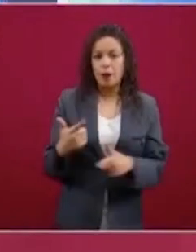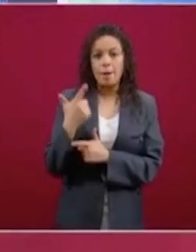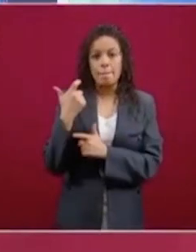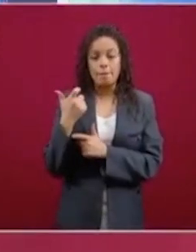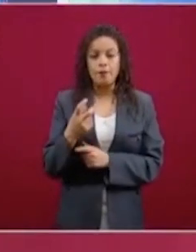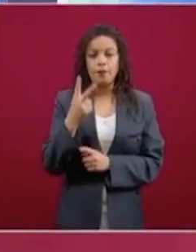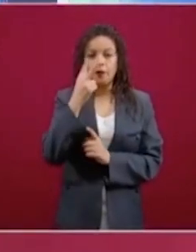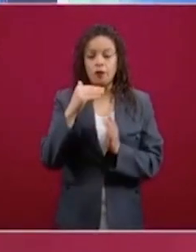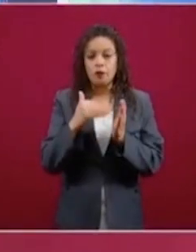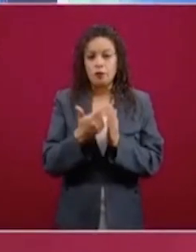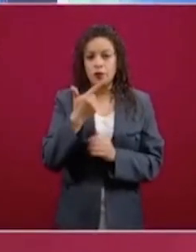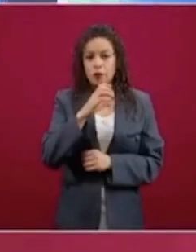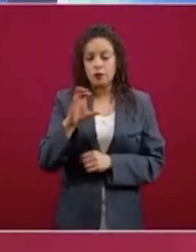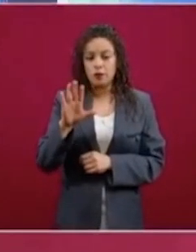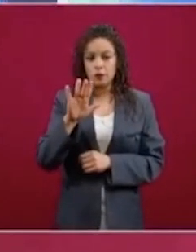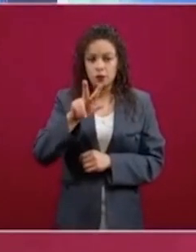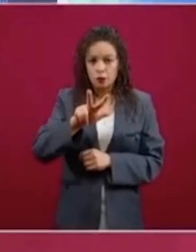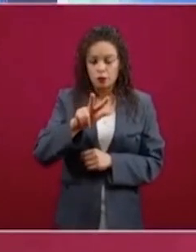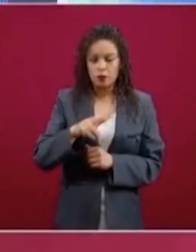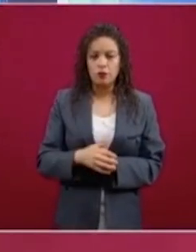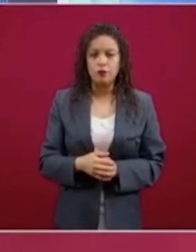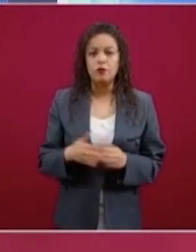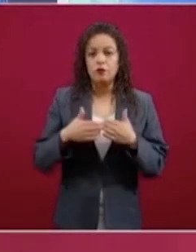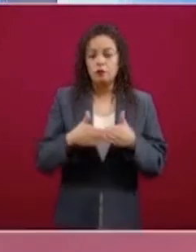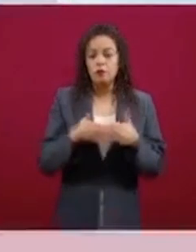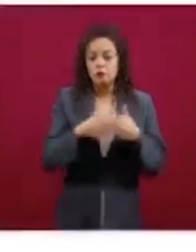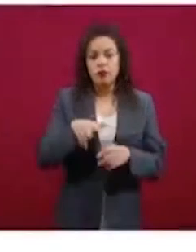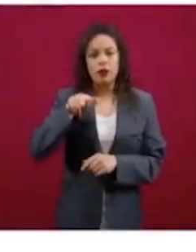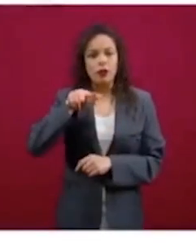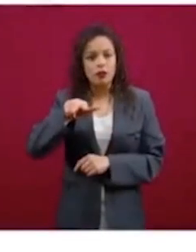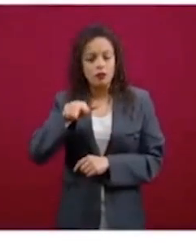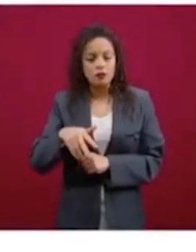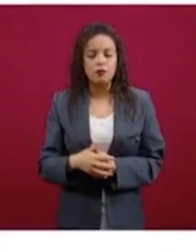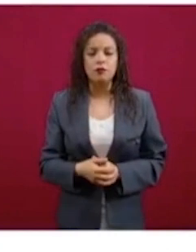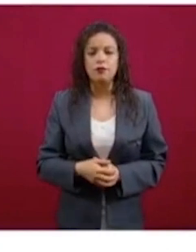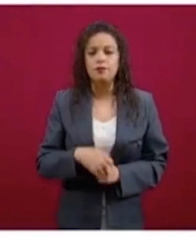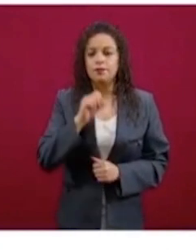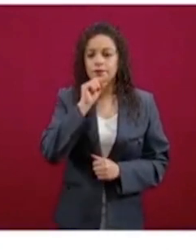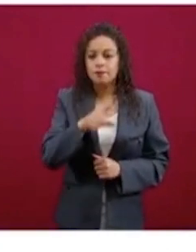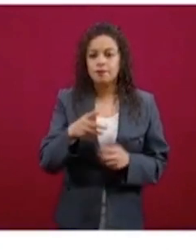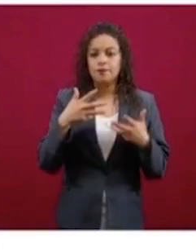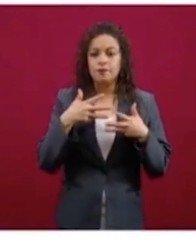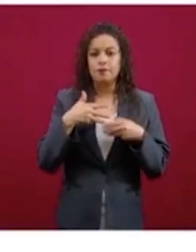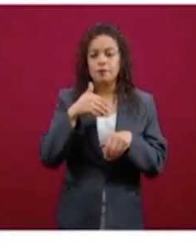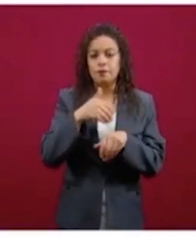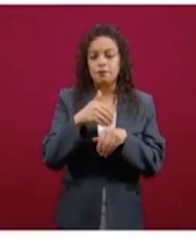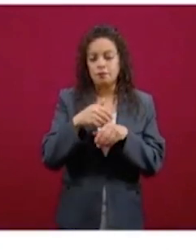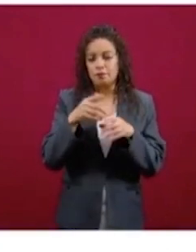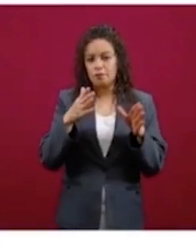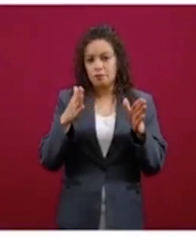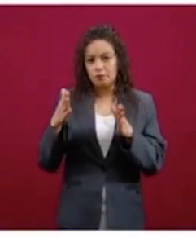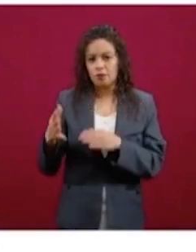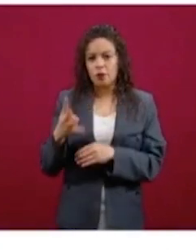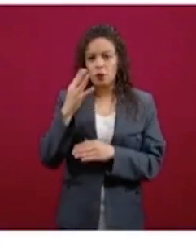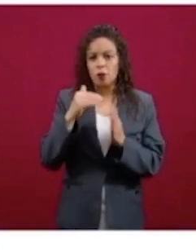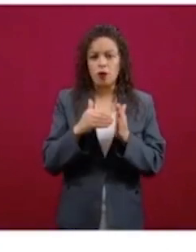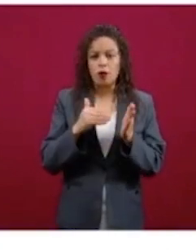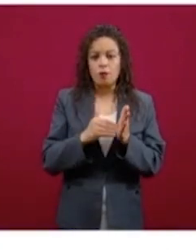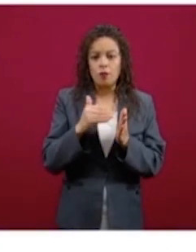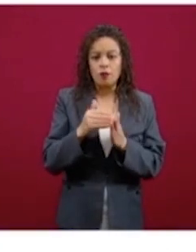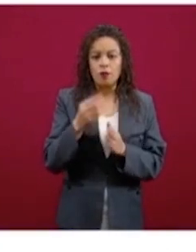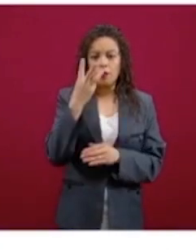.758, embarcaciones 18, así como numerarios, pues tenemos 4.300